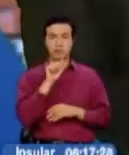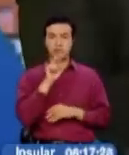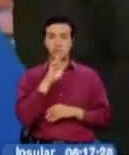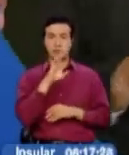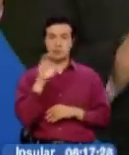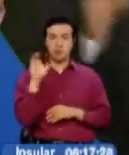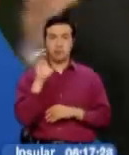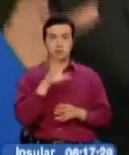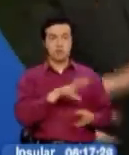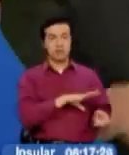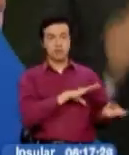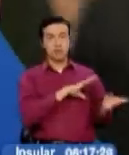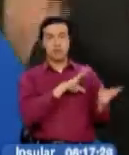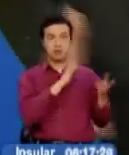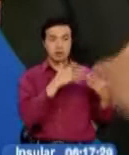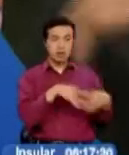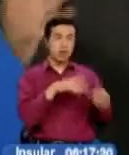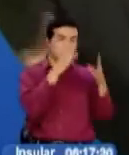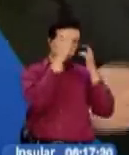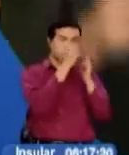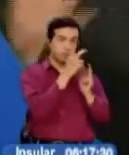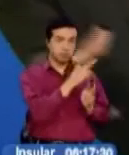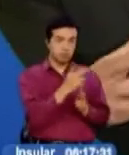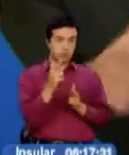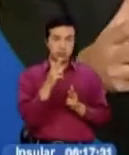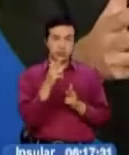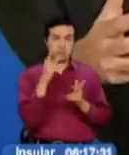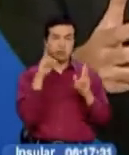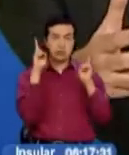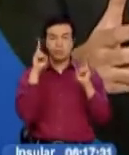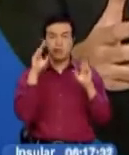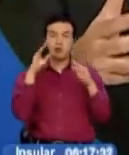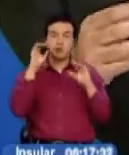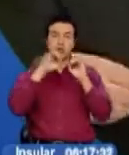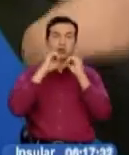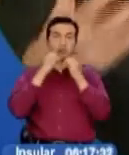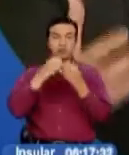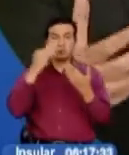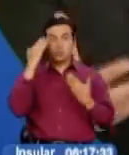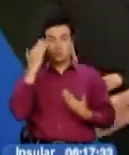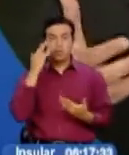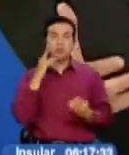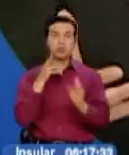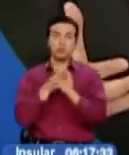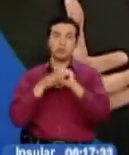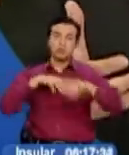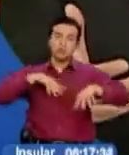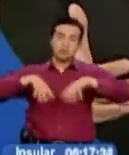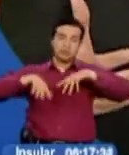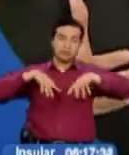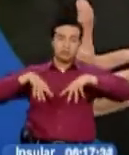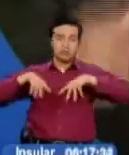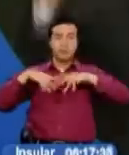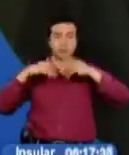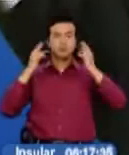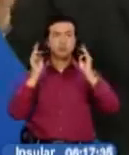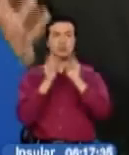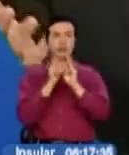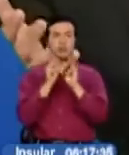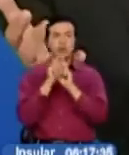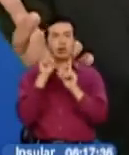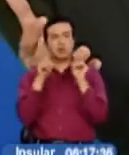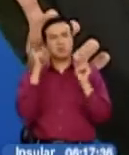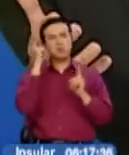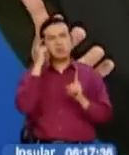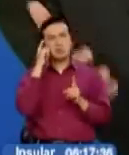migrar a la circunscripción política del país, a la participación activa dentro de un Congreso. Para muchos